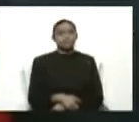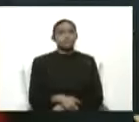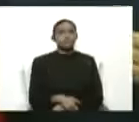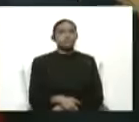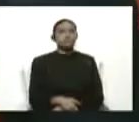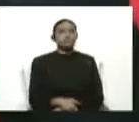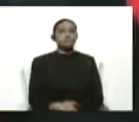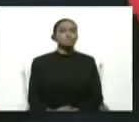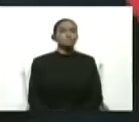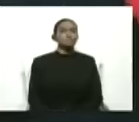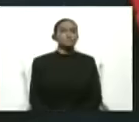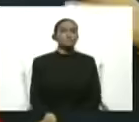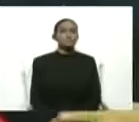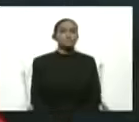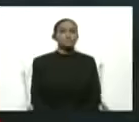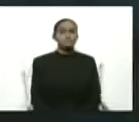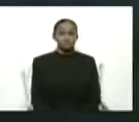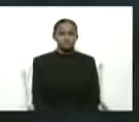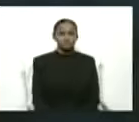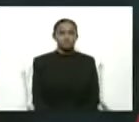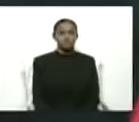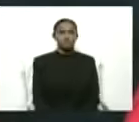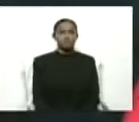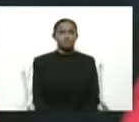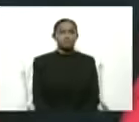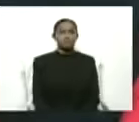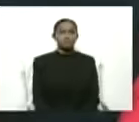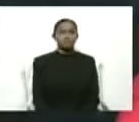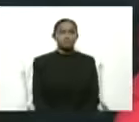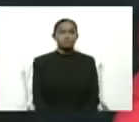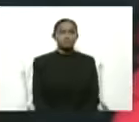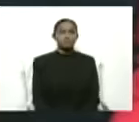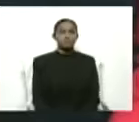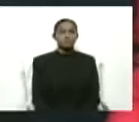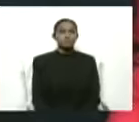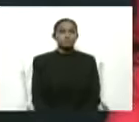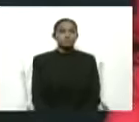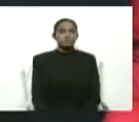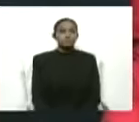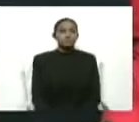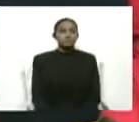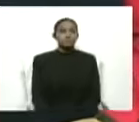¿Esto el permiso?